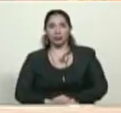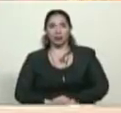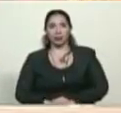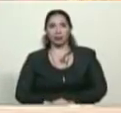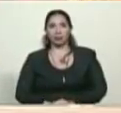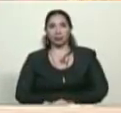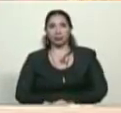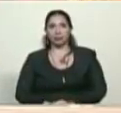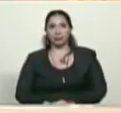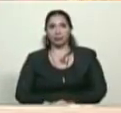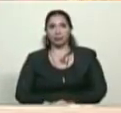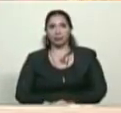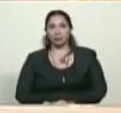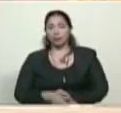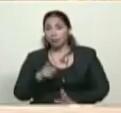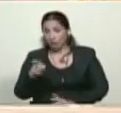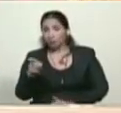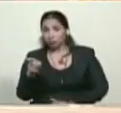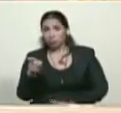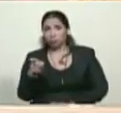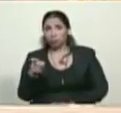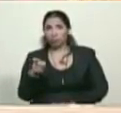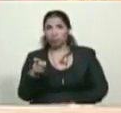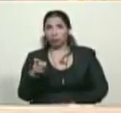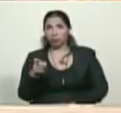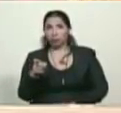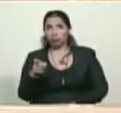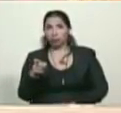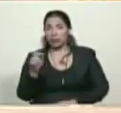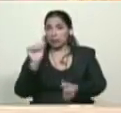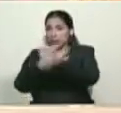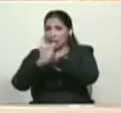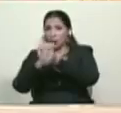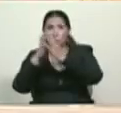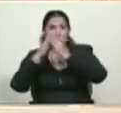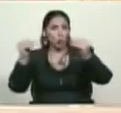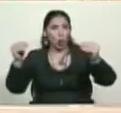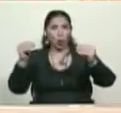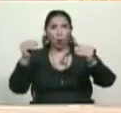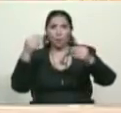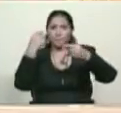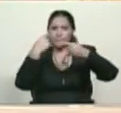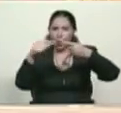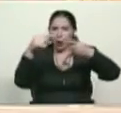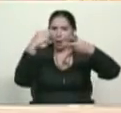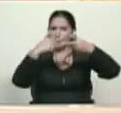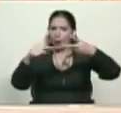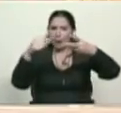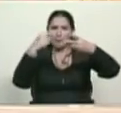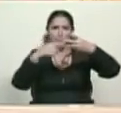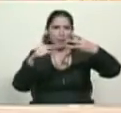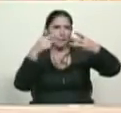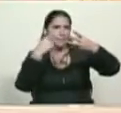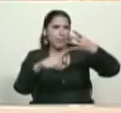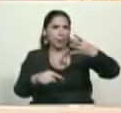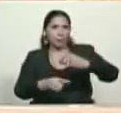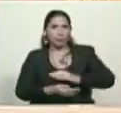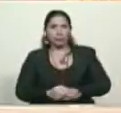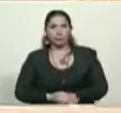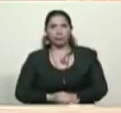Bueno, ahí, detenidos por todos estos casos, todos los casos donde ha habido actos vandálicos,